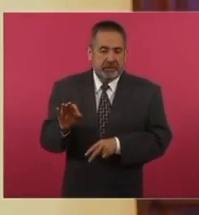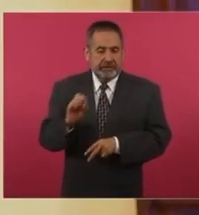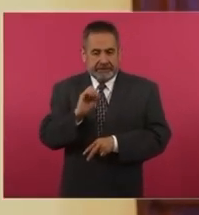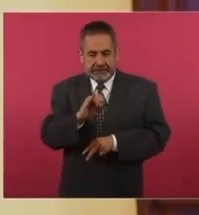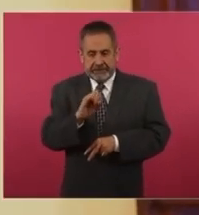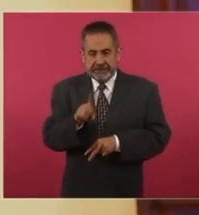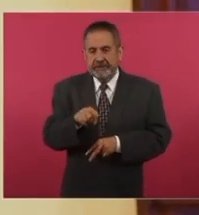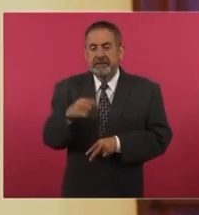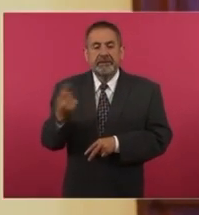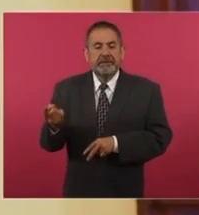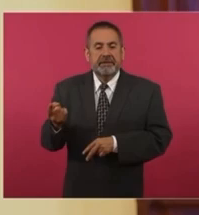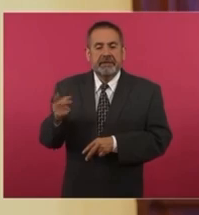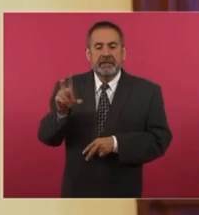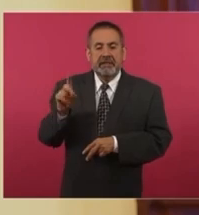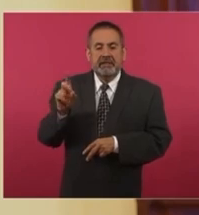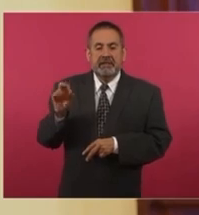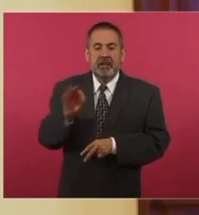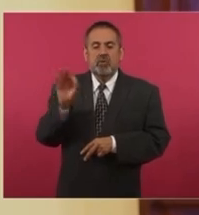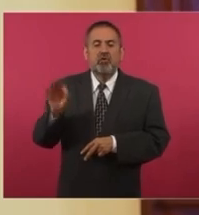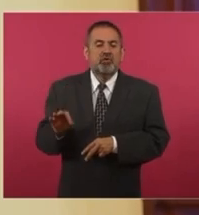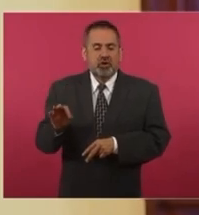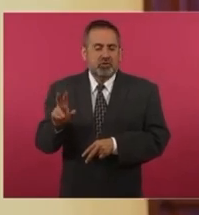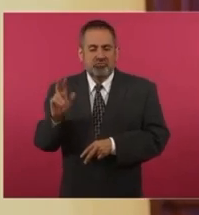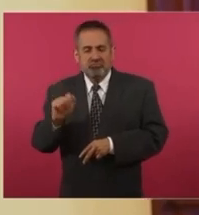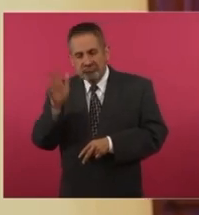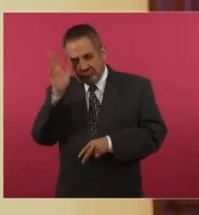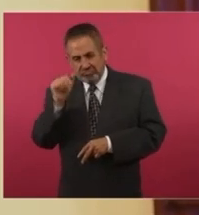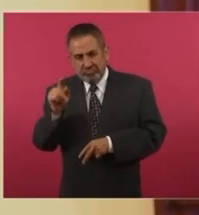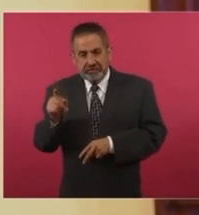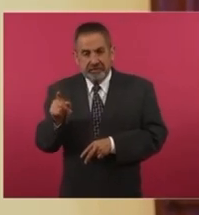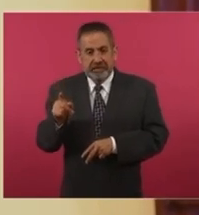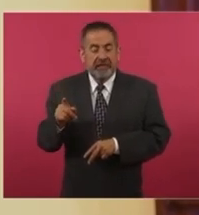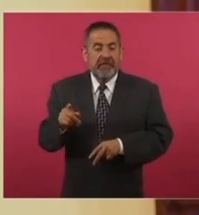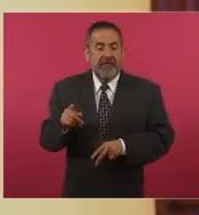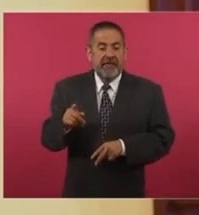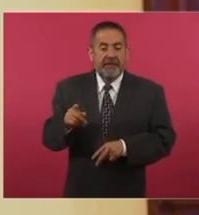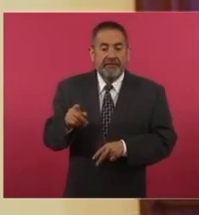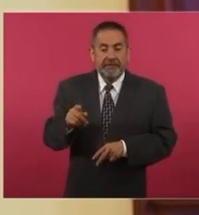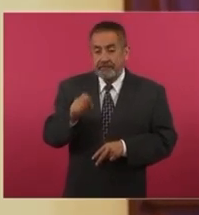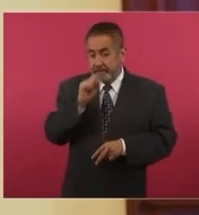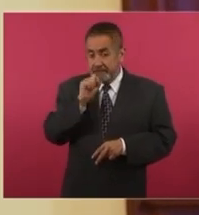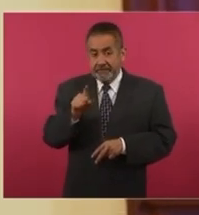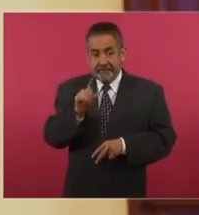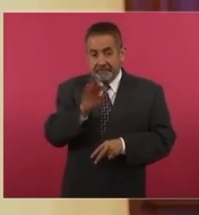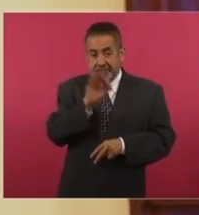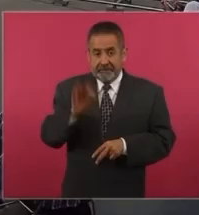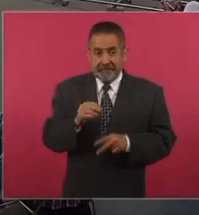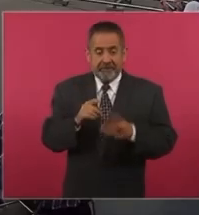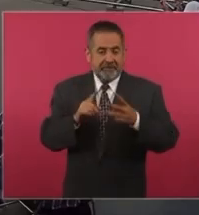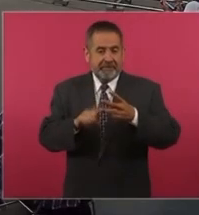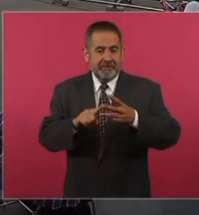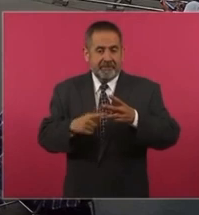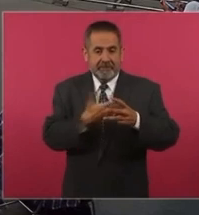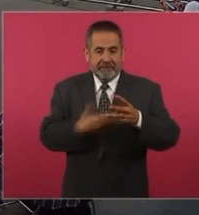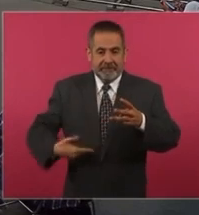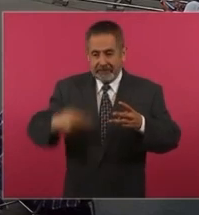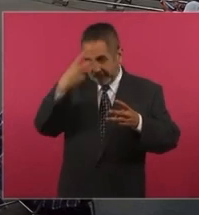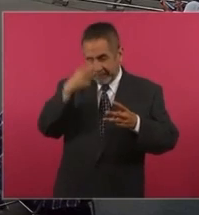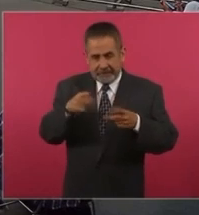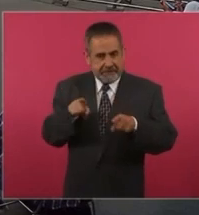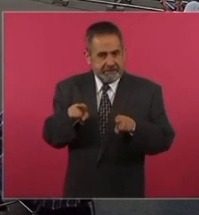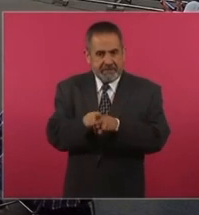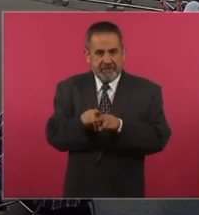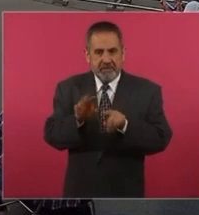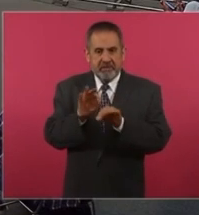favor, favorable y un 30 por ciento de rechazo. Con el mismo porcentaje, el presidente de México, Andrés Manuel López Obrador,